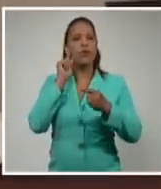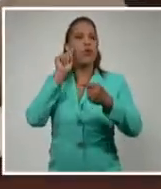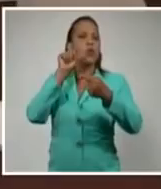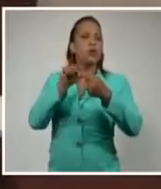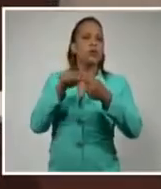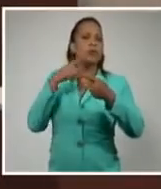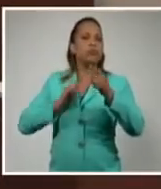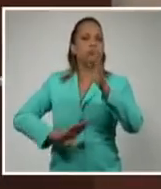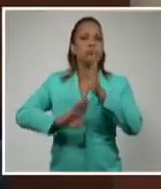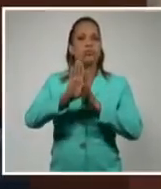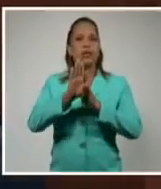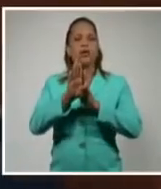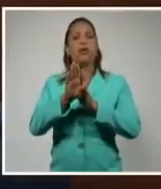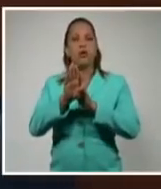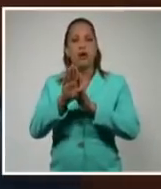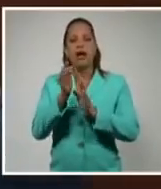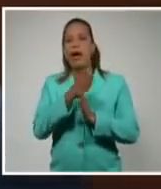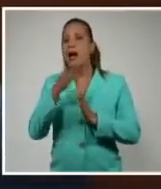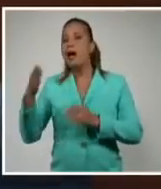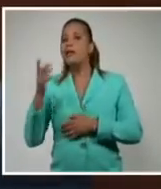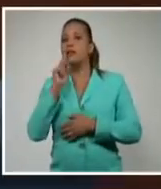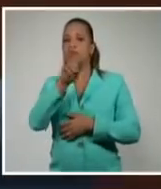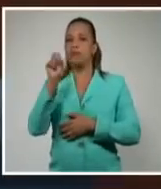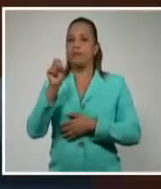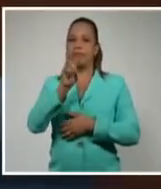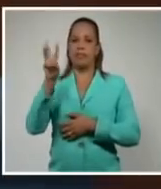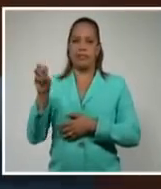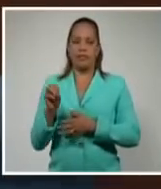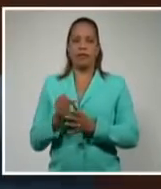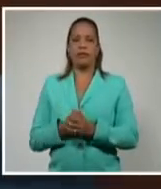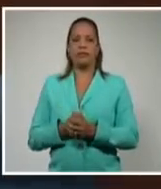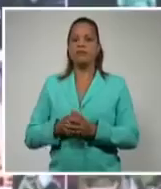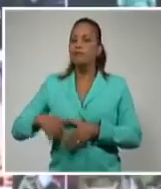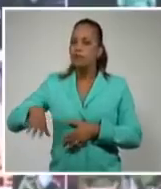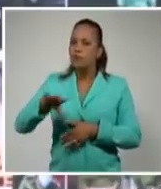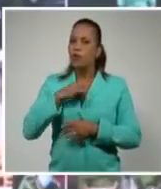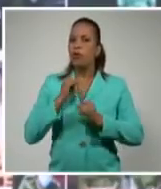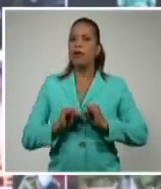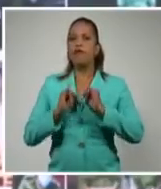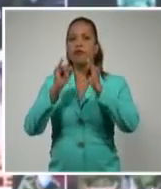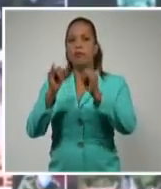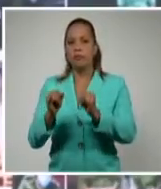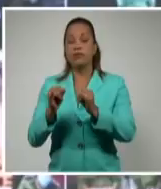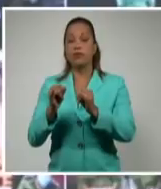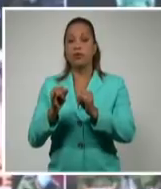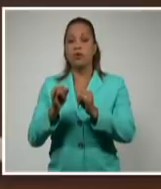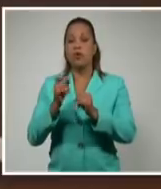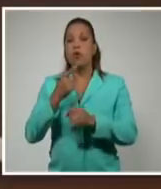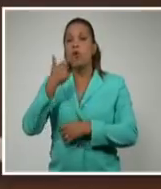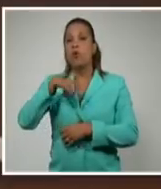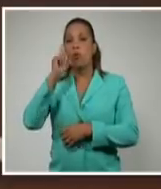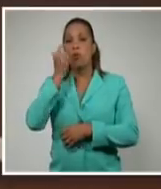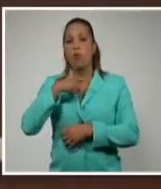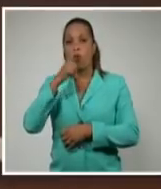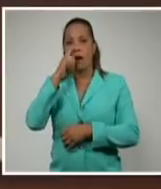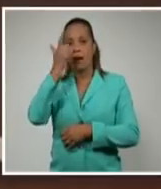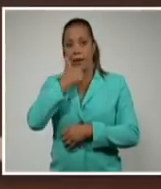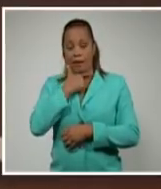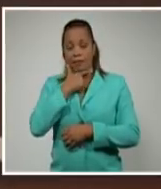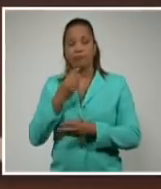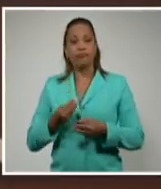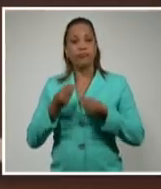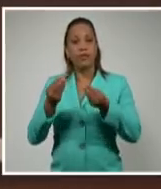Desarrollo Sostenible hasta 2030. Datos ofrecidos por Juana María Pantoja, jefa de la Oficina Nacional de